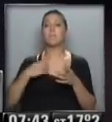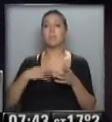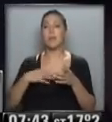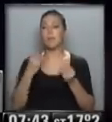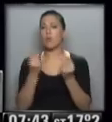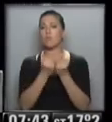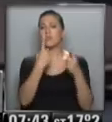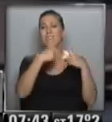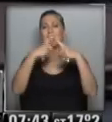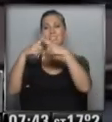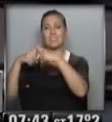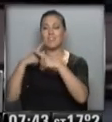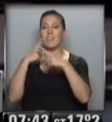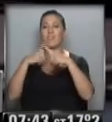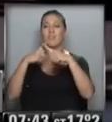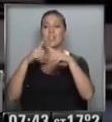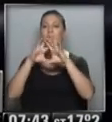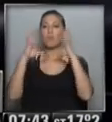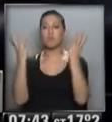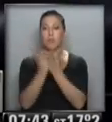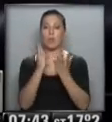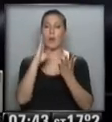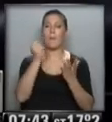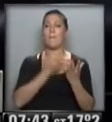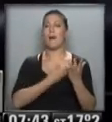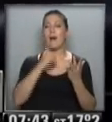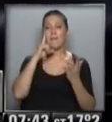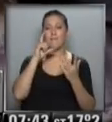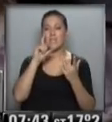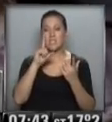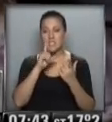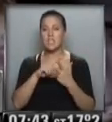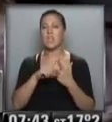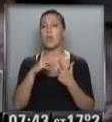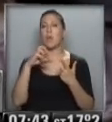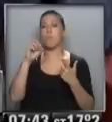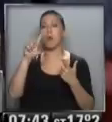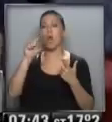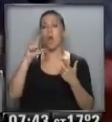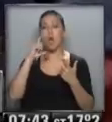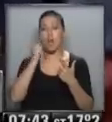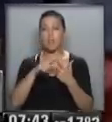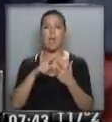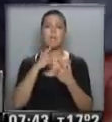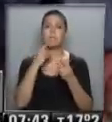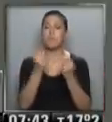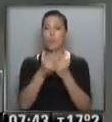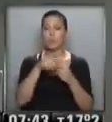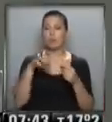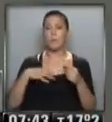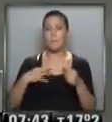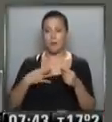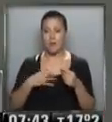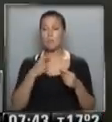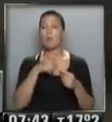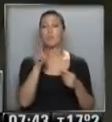distintos festivales del mundo, como nuestro Bafisi, Rotterdam, Polonia, Valdivia, realmente ha tenido una muy buena recepción. ¿De qué se trata?